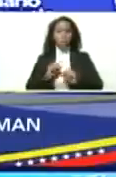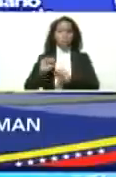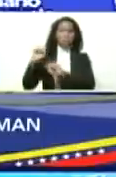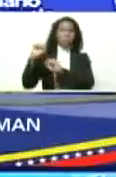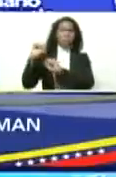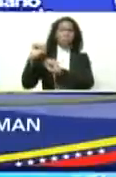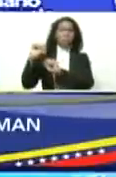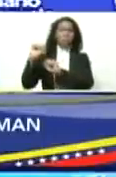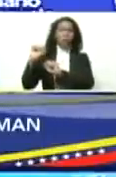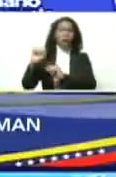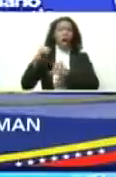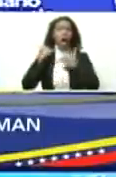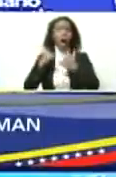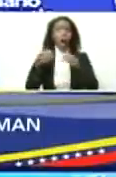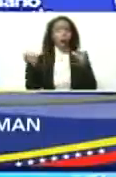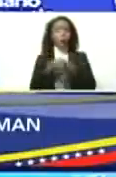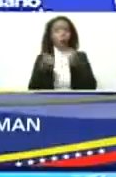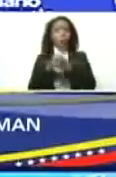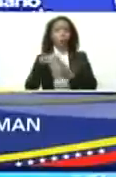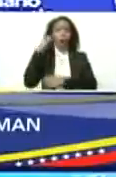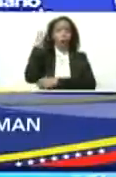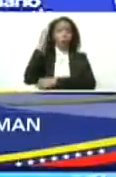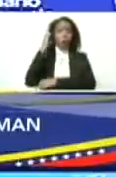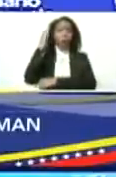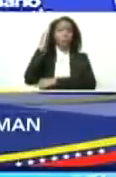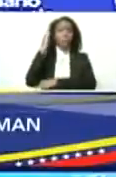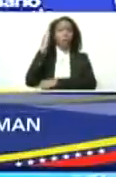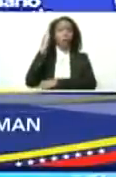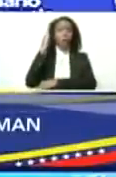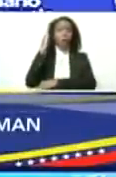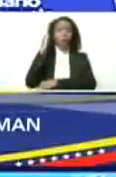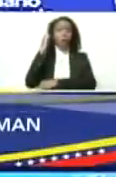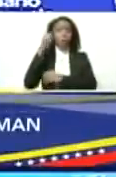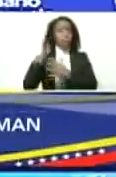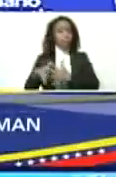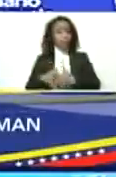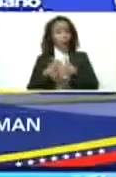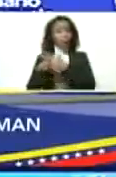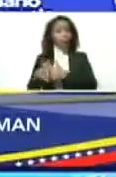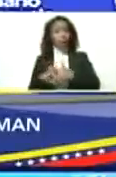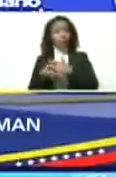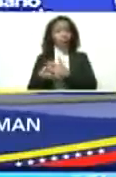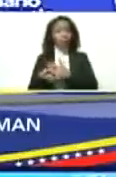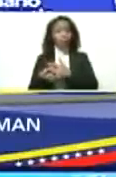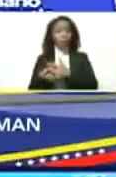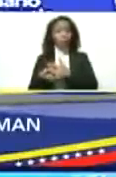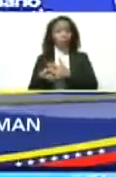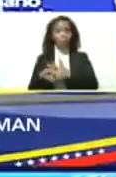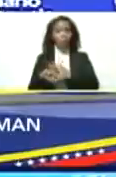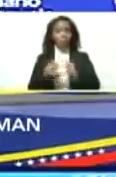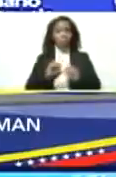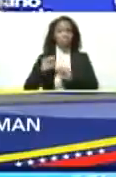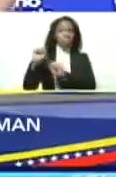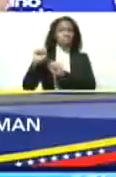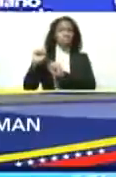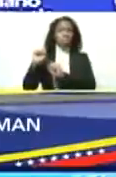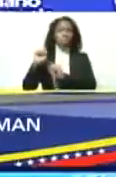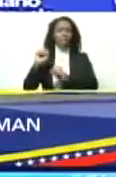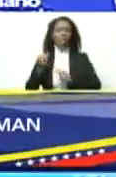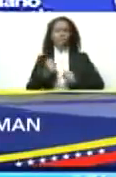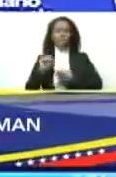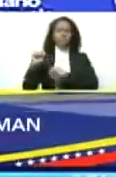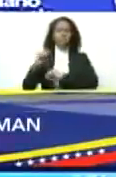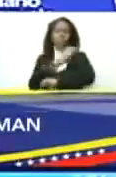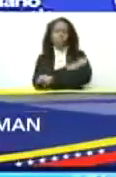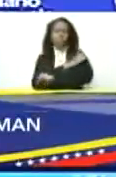Ahora la élite europea proestadounidense es antioligárquica. Ahora ellos son antioligárquicas.